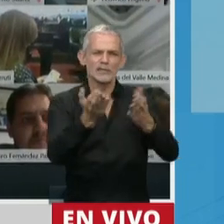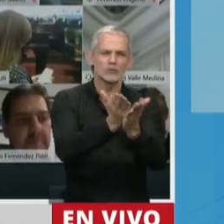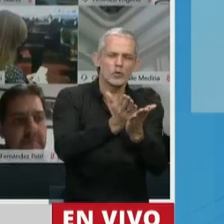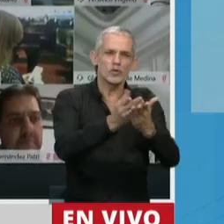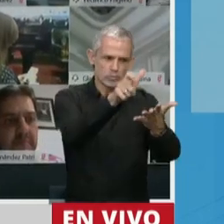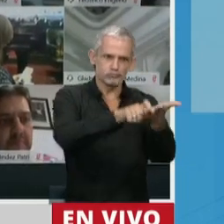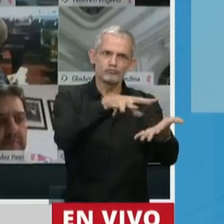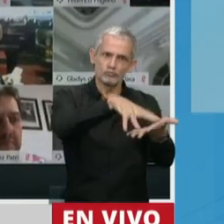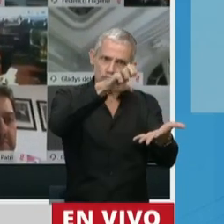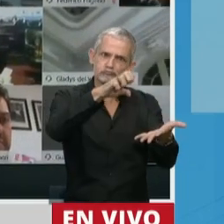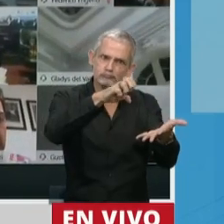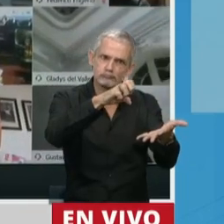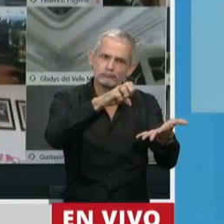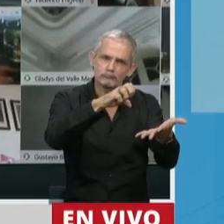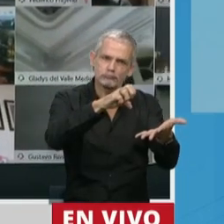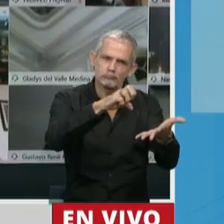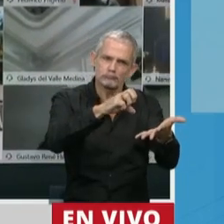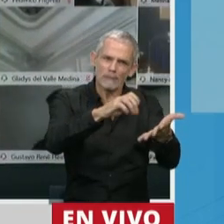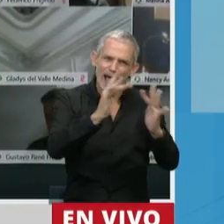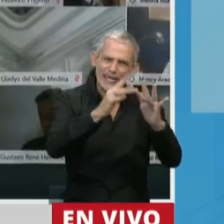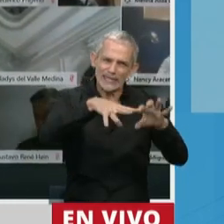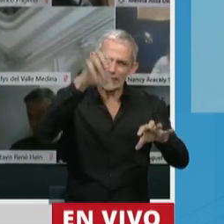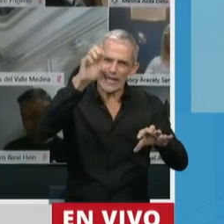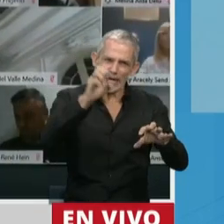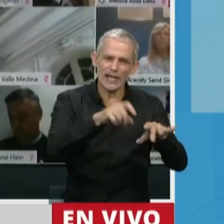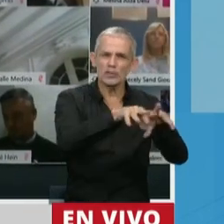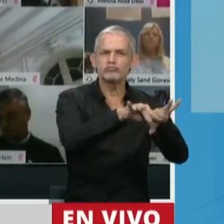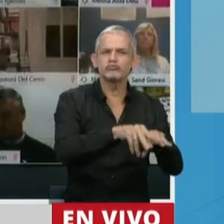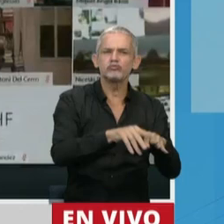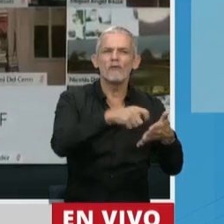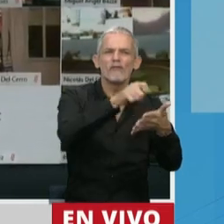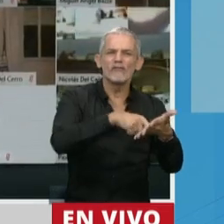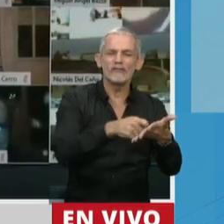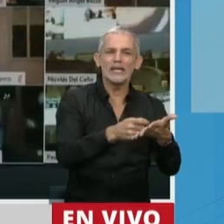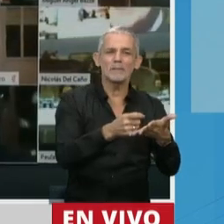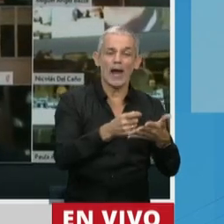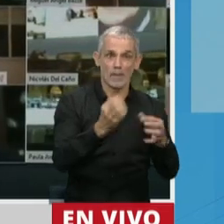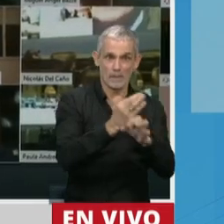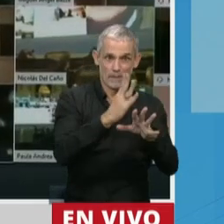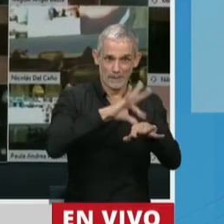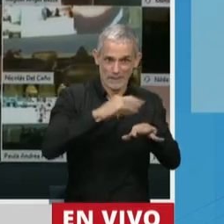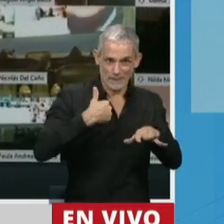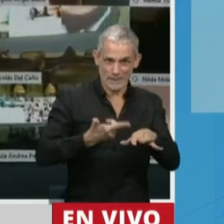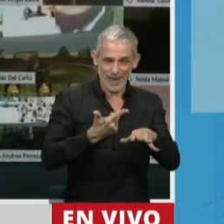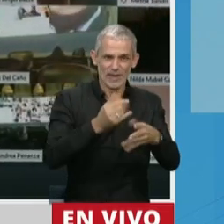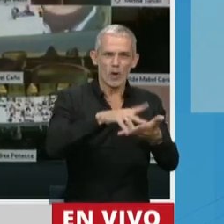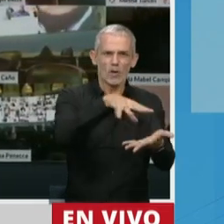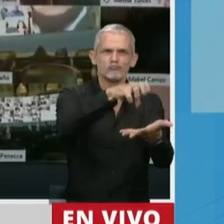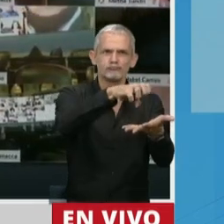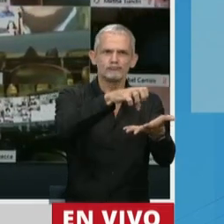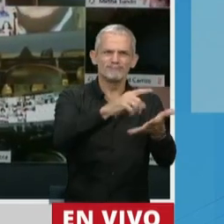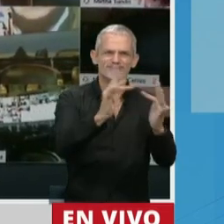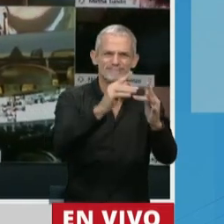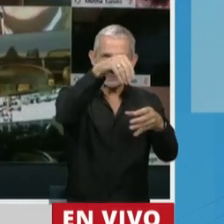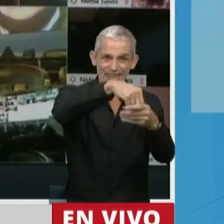electrónicos digitales, cuya redacción y firma por parte de los profesionales, a través de plataformas